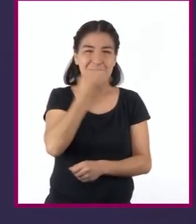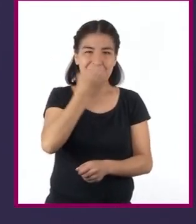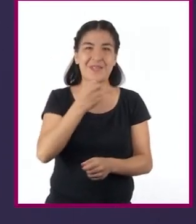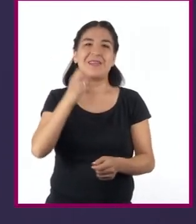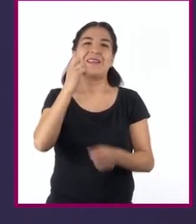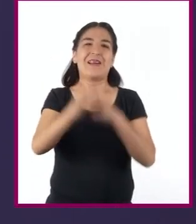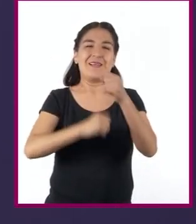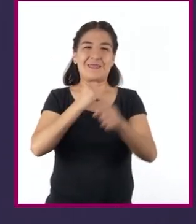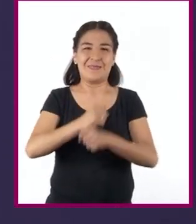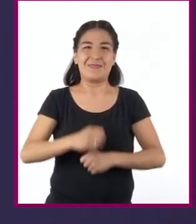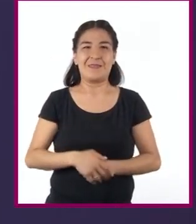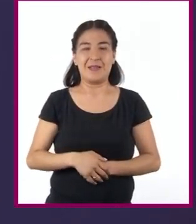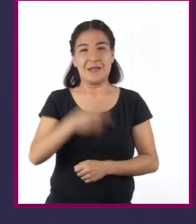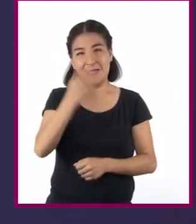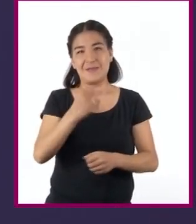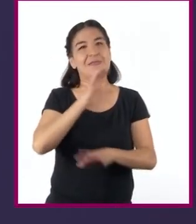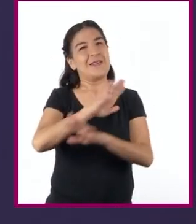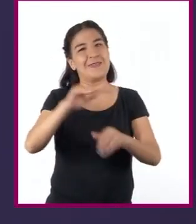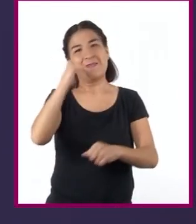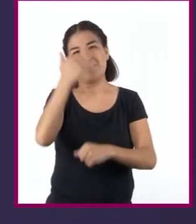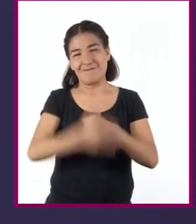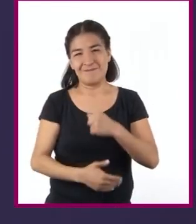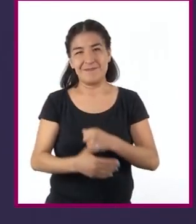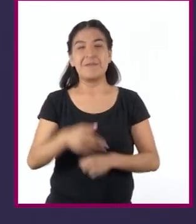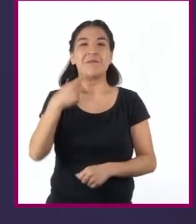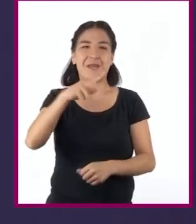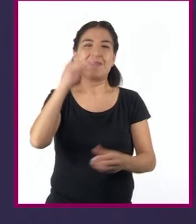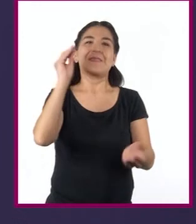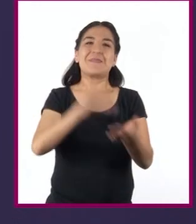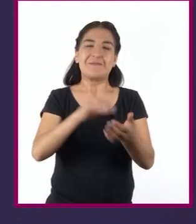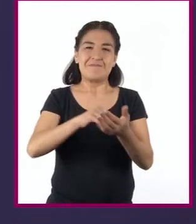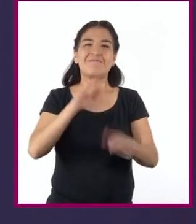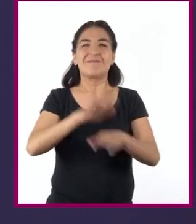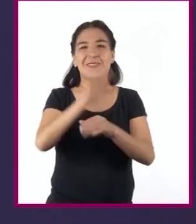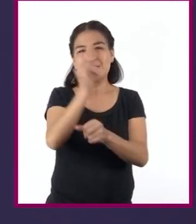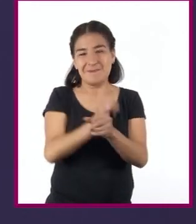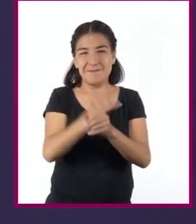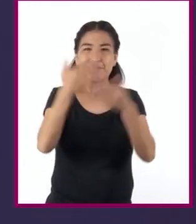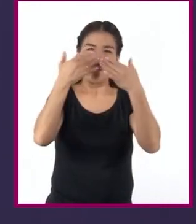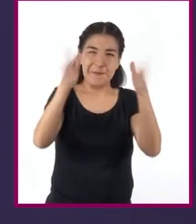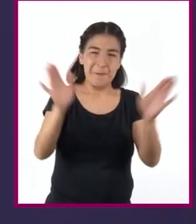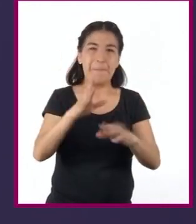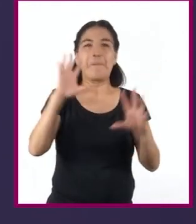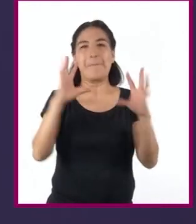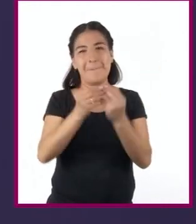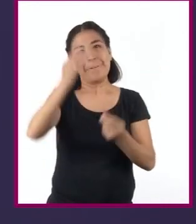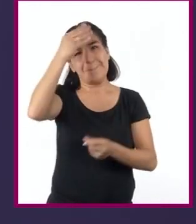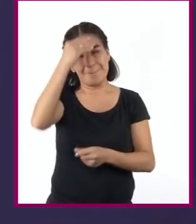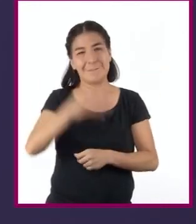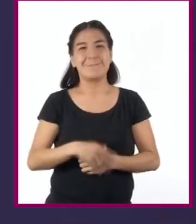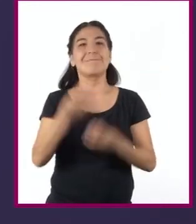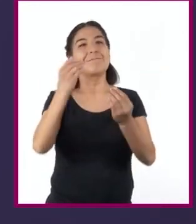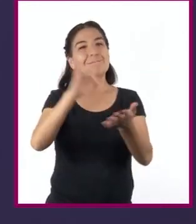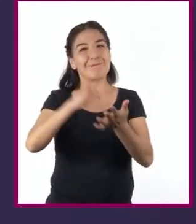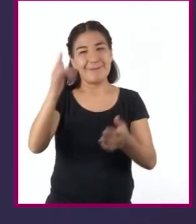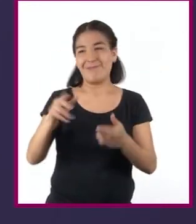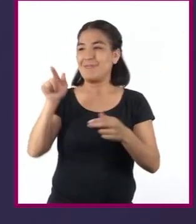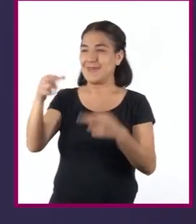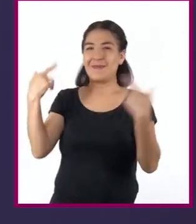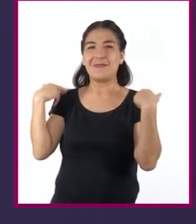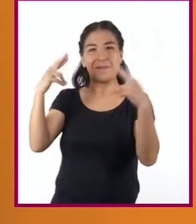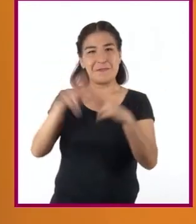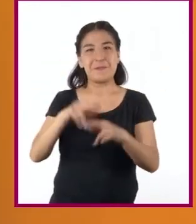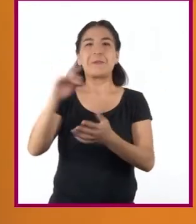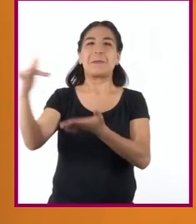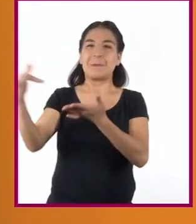Por esta ocasión hemos terminado, pero aún nos queda mucho por aprender juntos. Agradezco nuevamente el